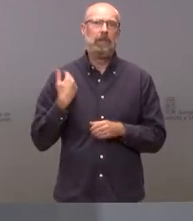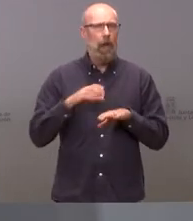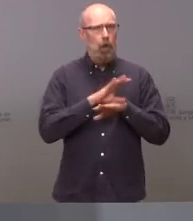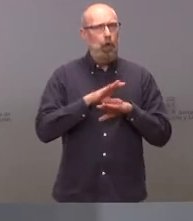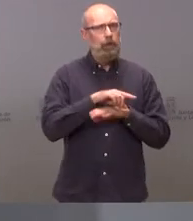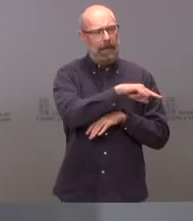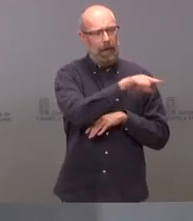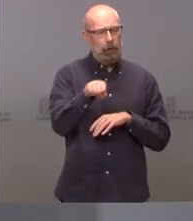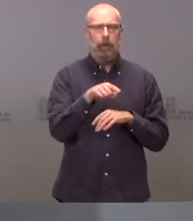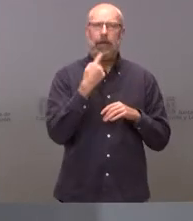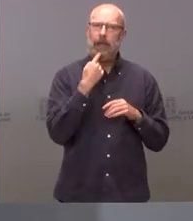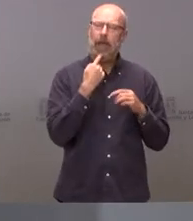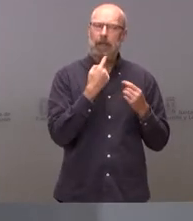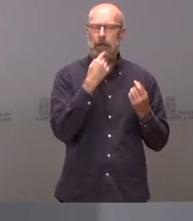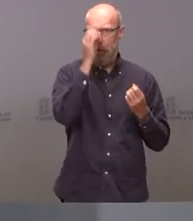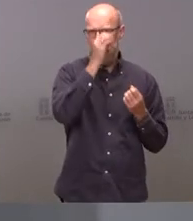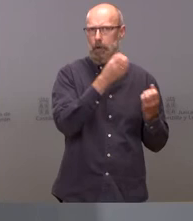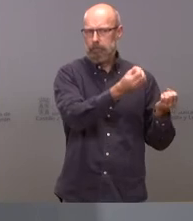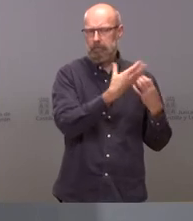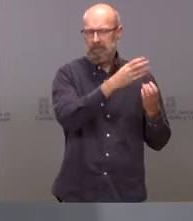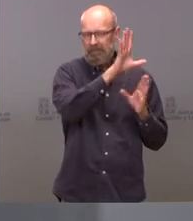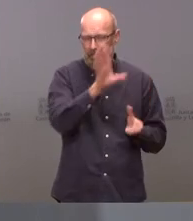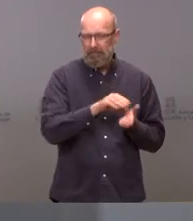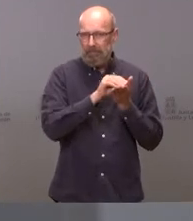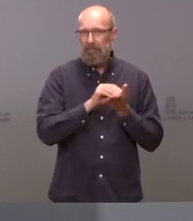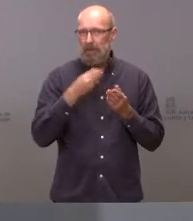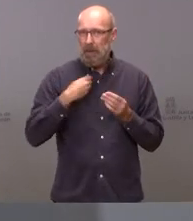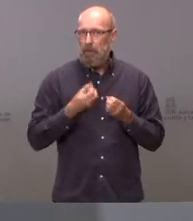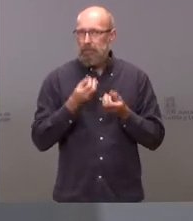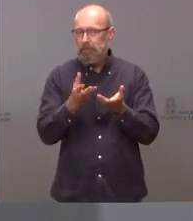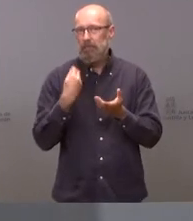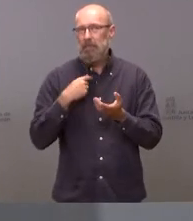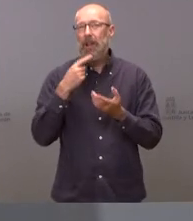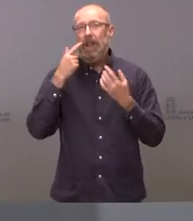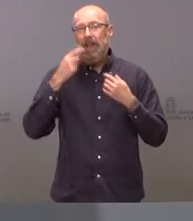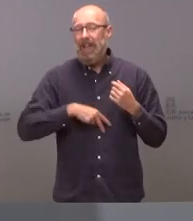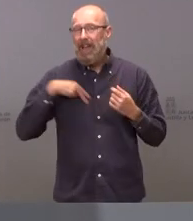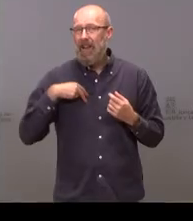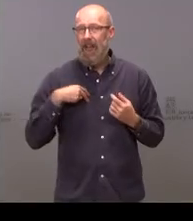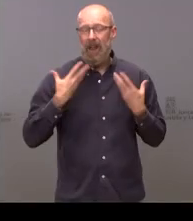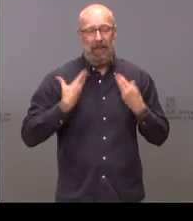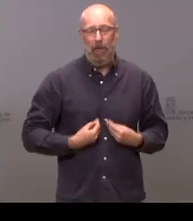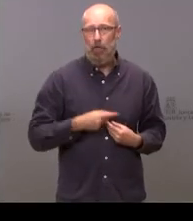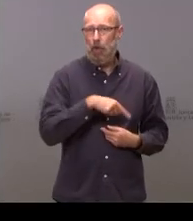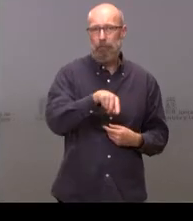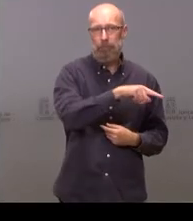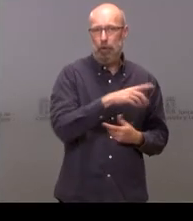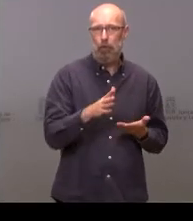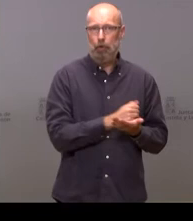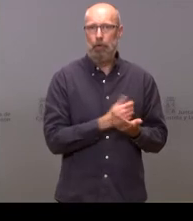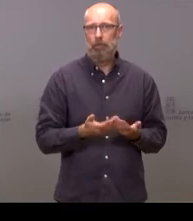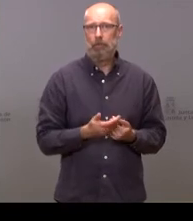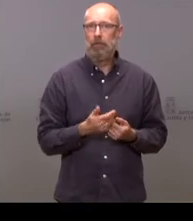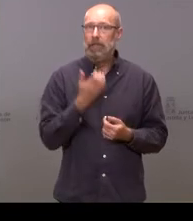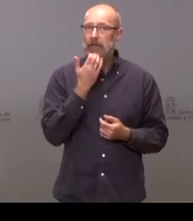prácticamente podemos decir que la decepción es generalizada pero yo si quieres Juan Carlos con respecto a las